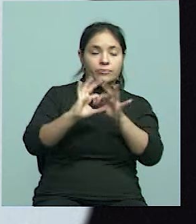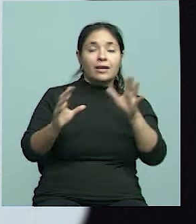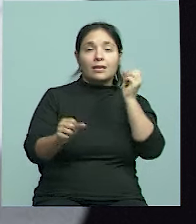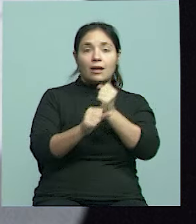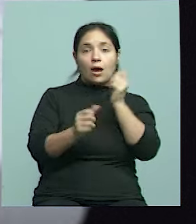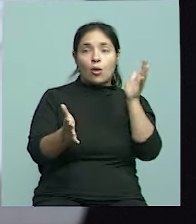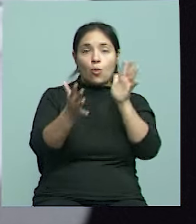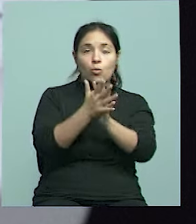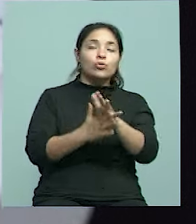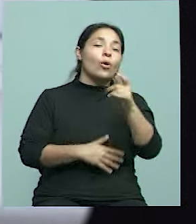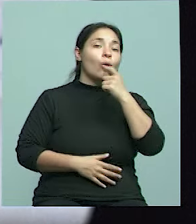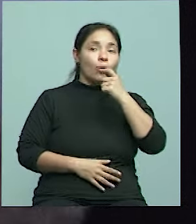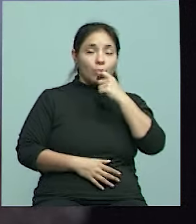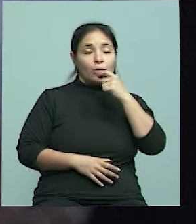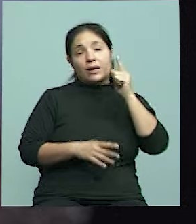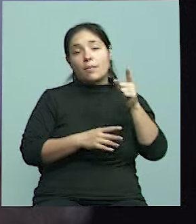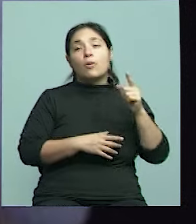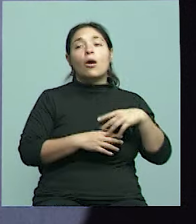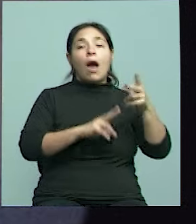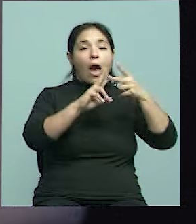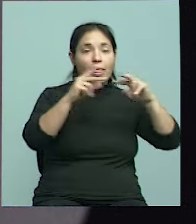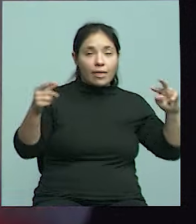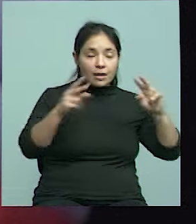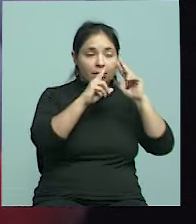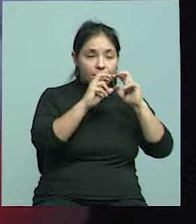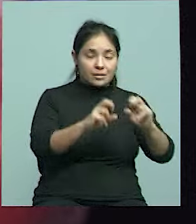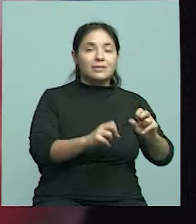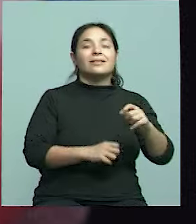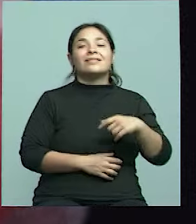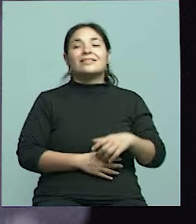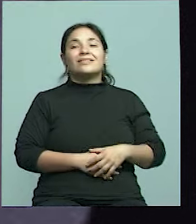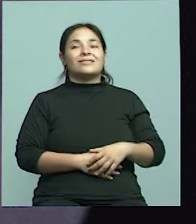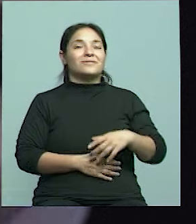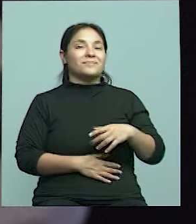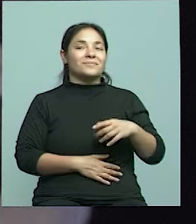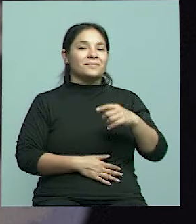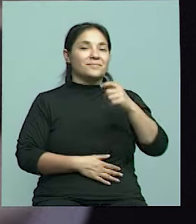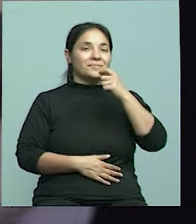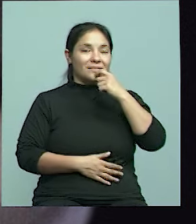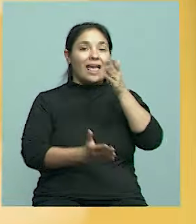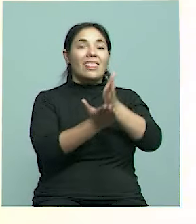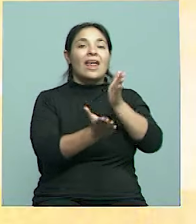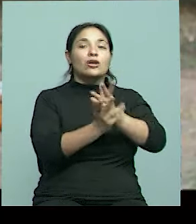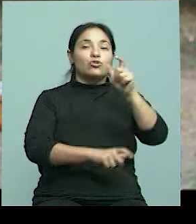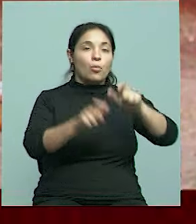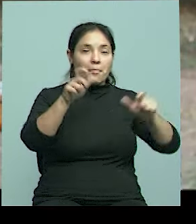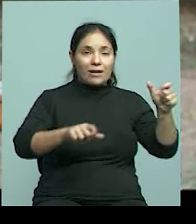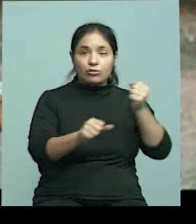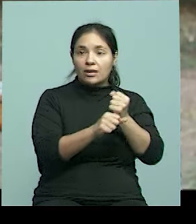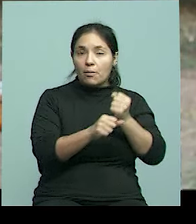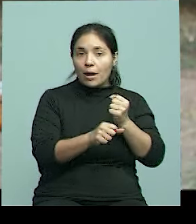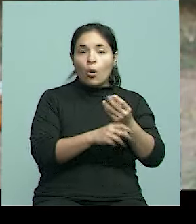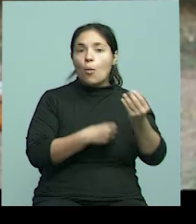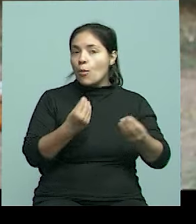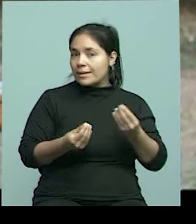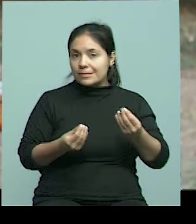hacer un estudio, me decías que sí, en este caso con las dos gemelas, pero con respecto a los organismos de derechos humanos, ¿cómo es el